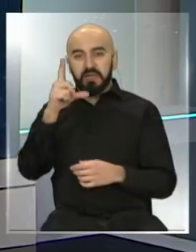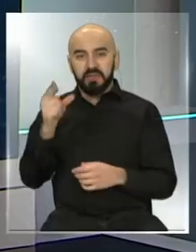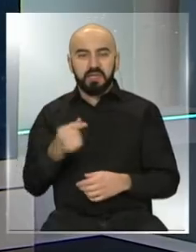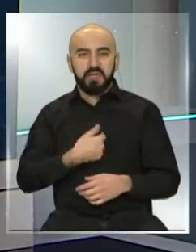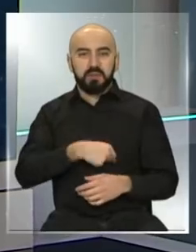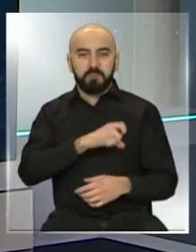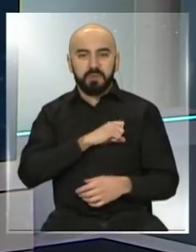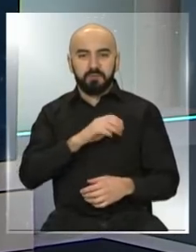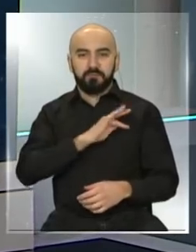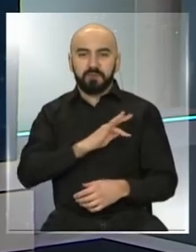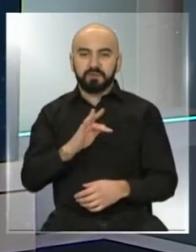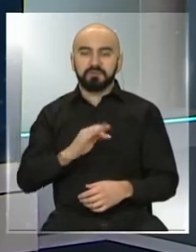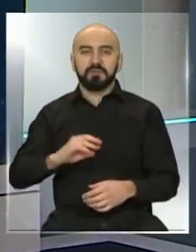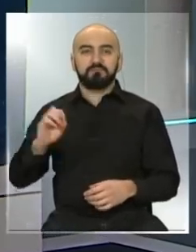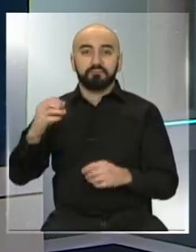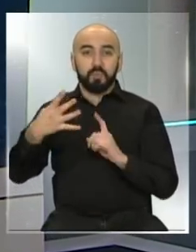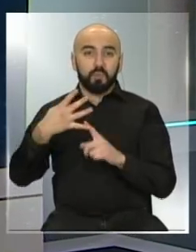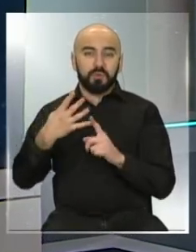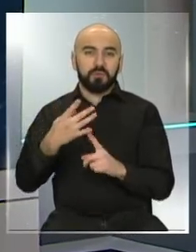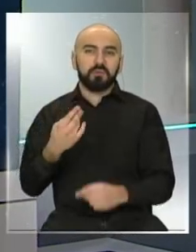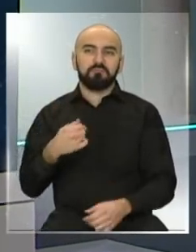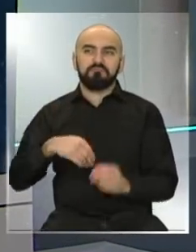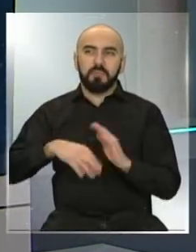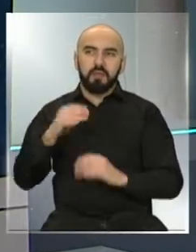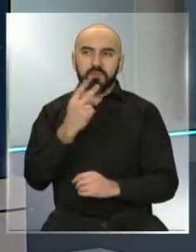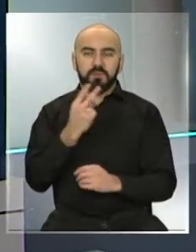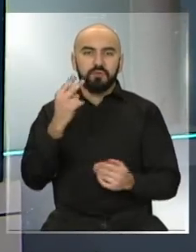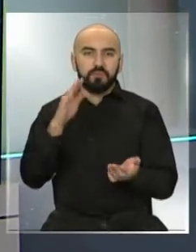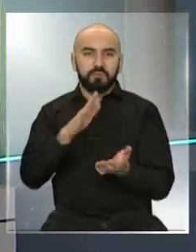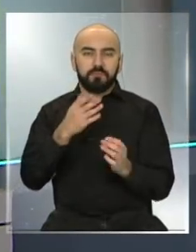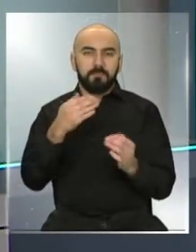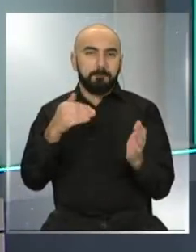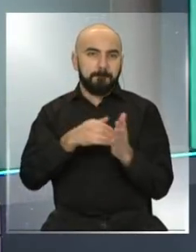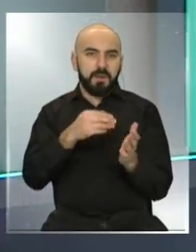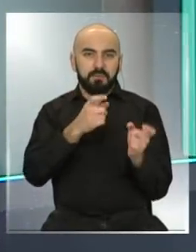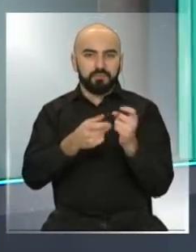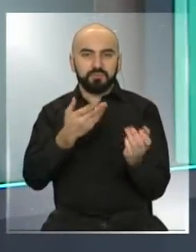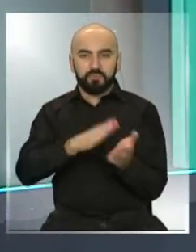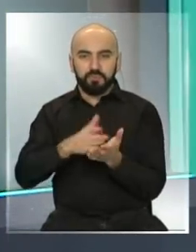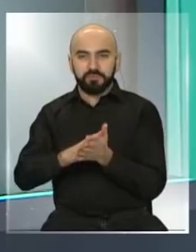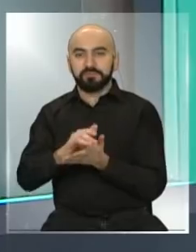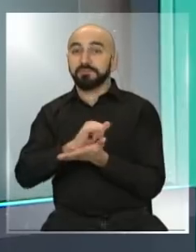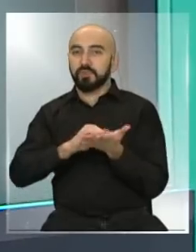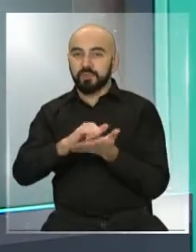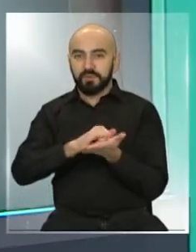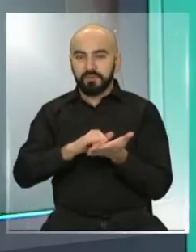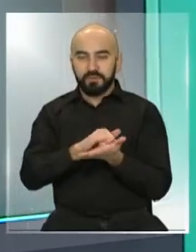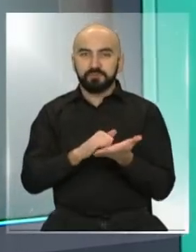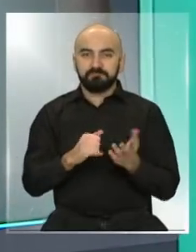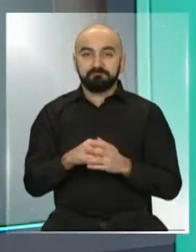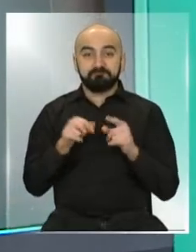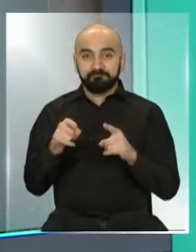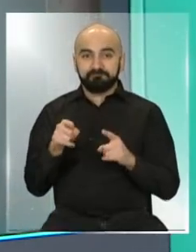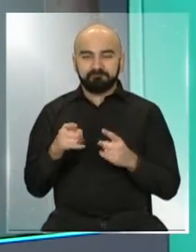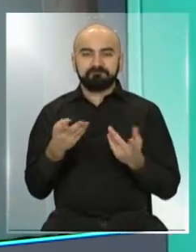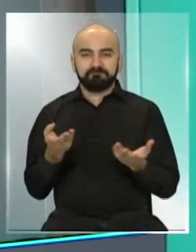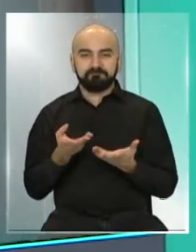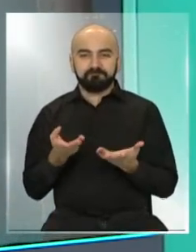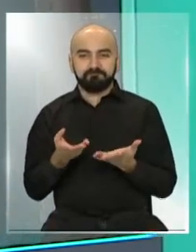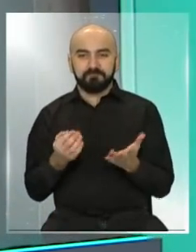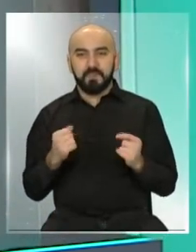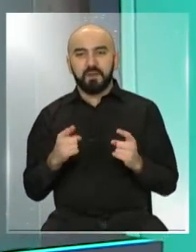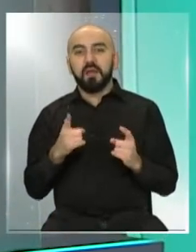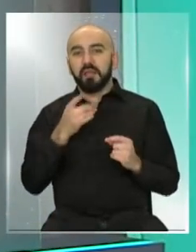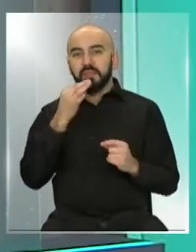Francia y en un cuarto lugar están con más de 22.000 muertos el Estado de Nueva York. Por lo tanto, ahí uno hace la